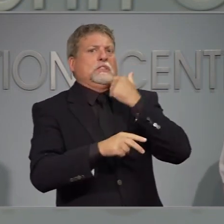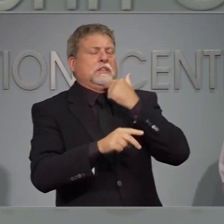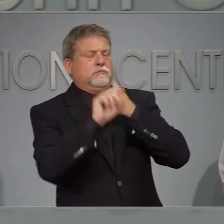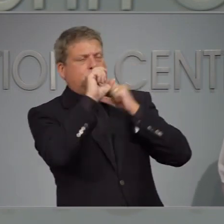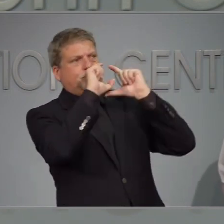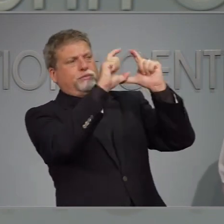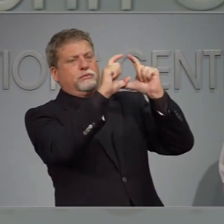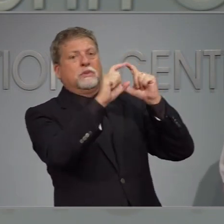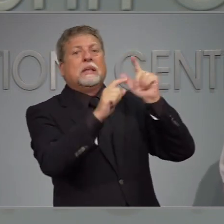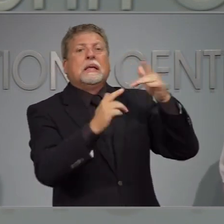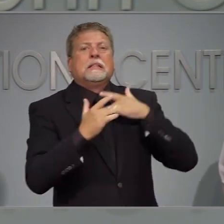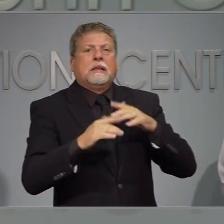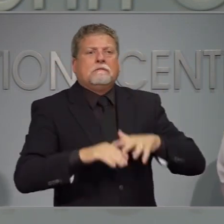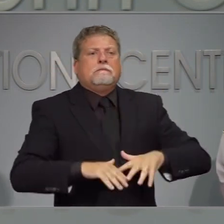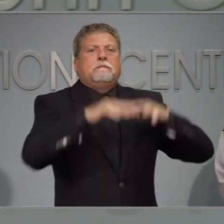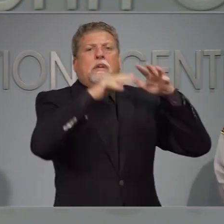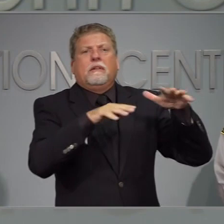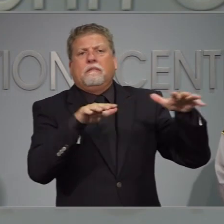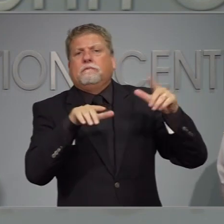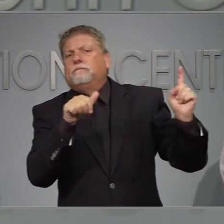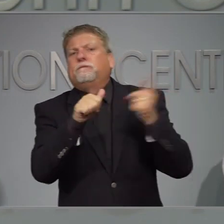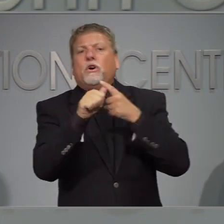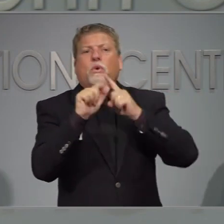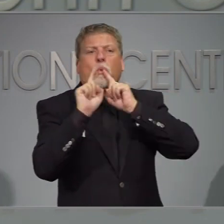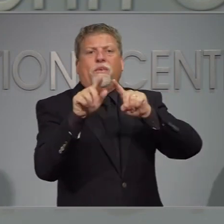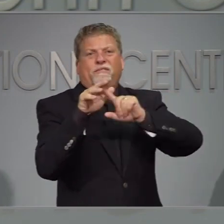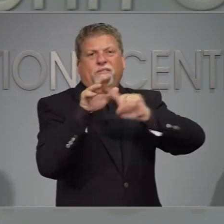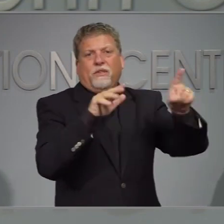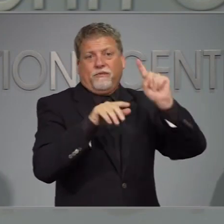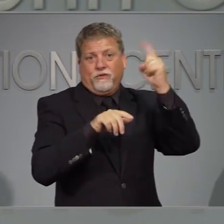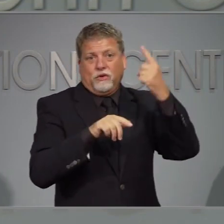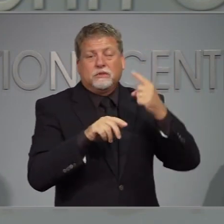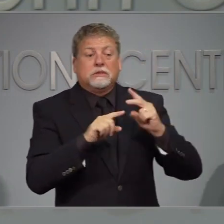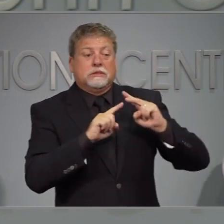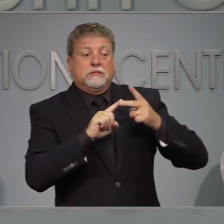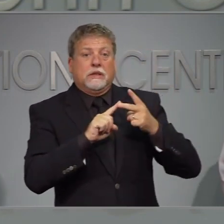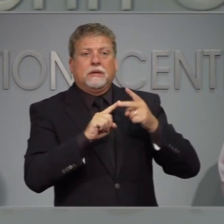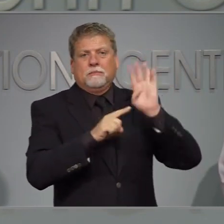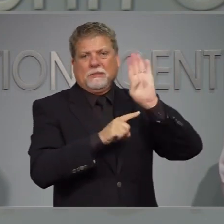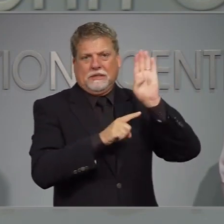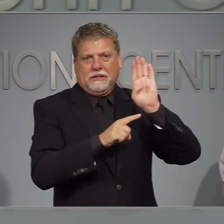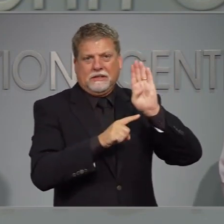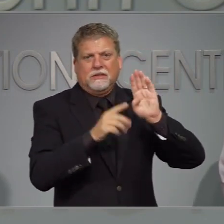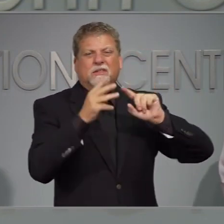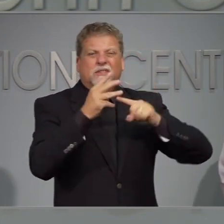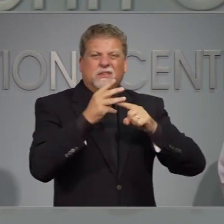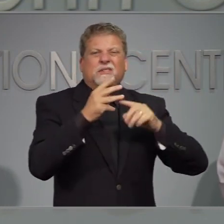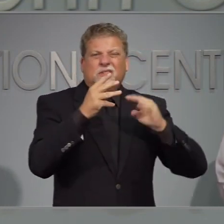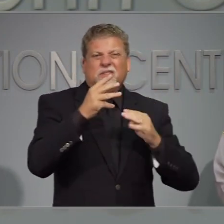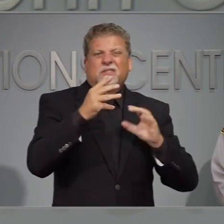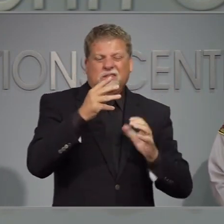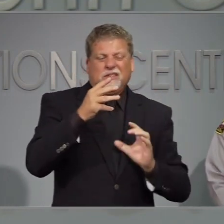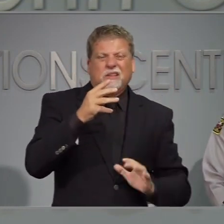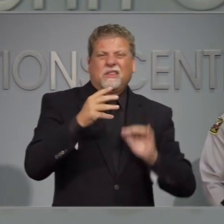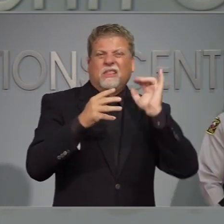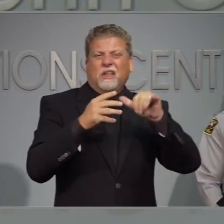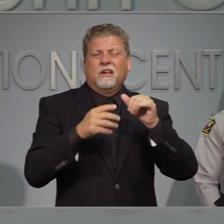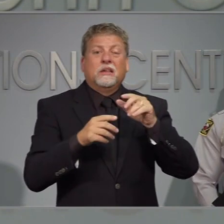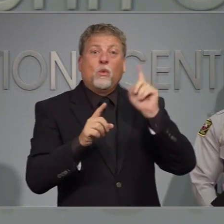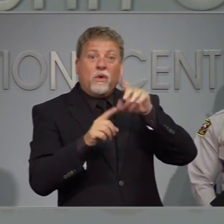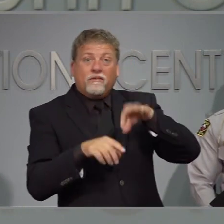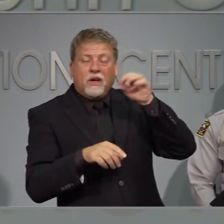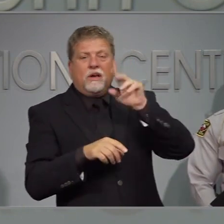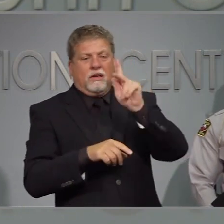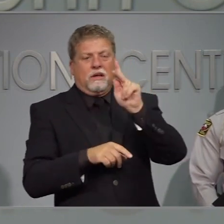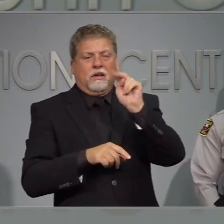a son los que están en mayor riesgo y las y la razón de de esto es porque así